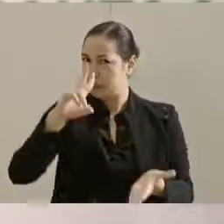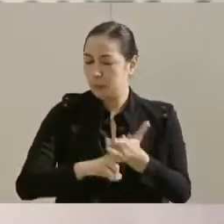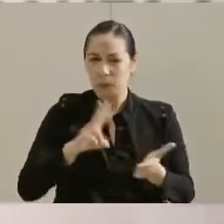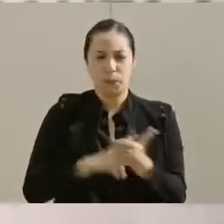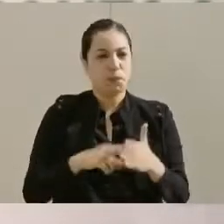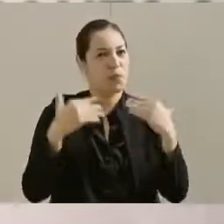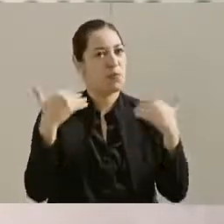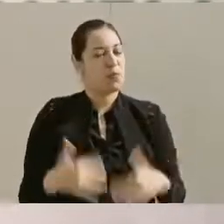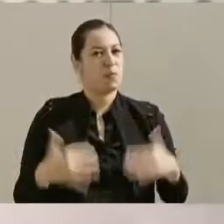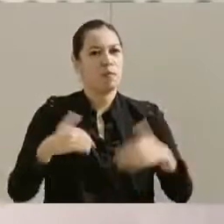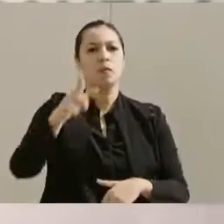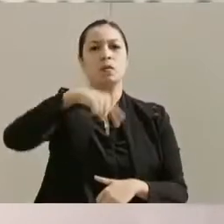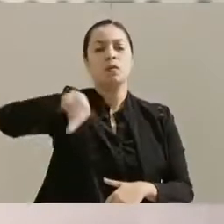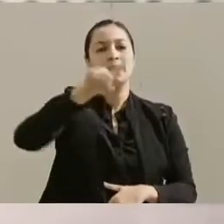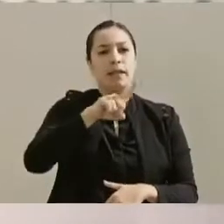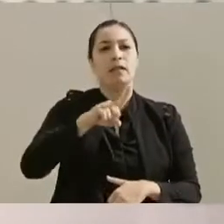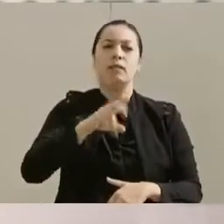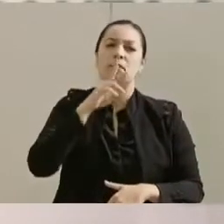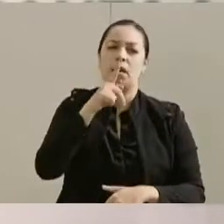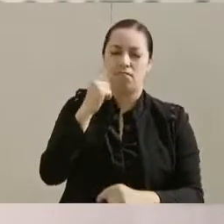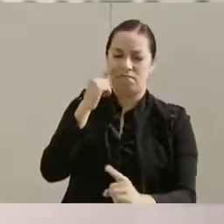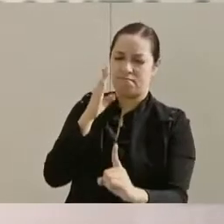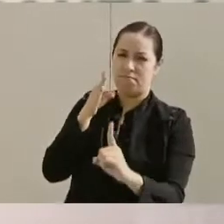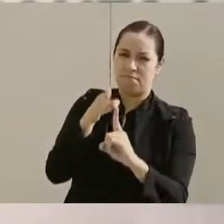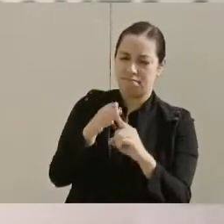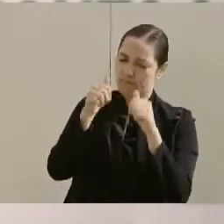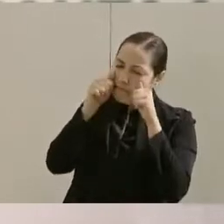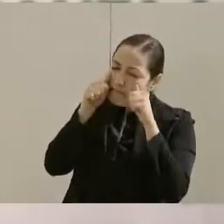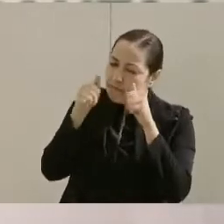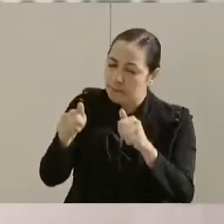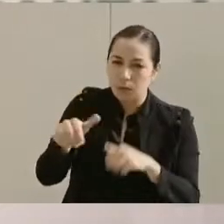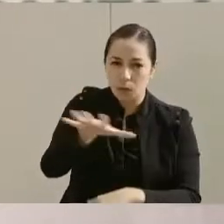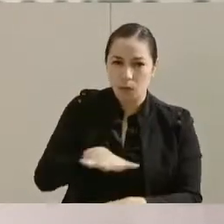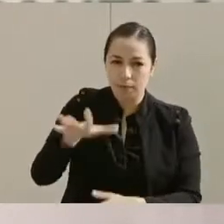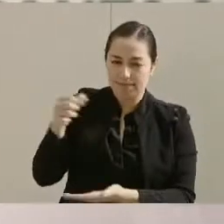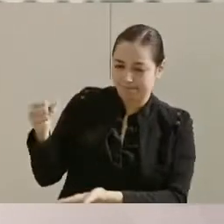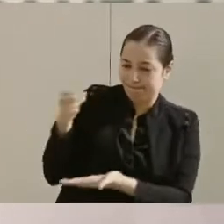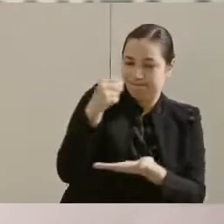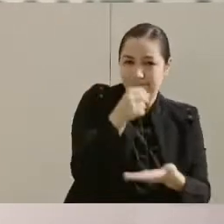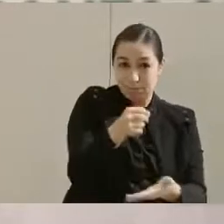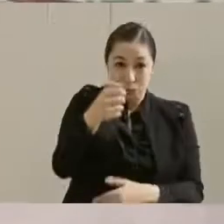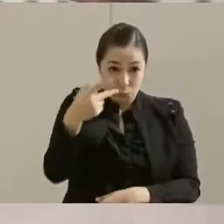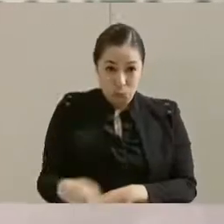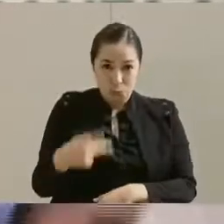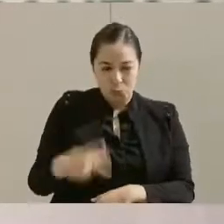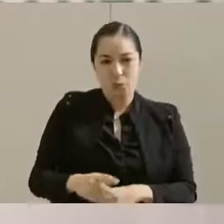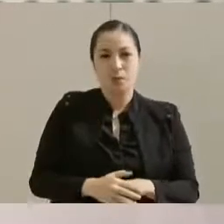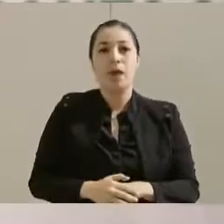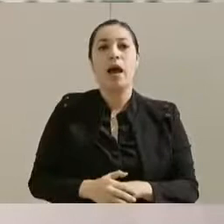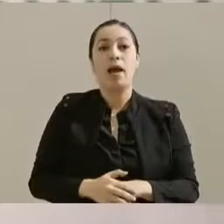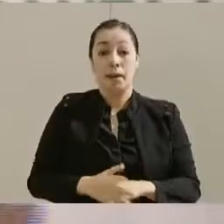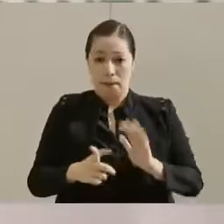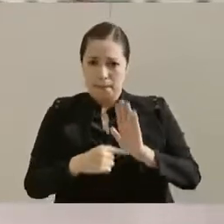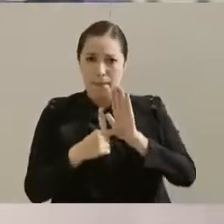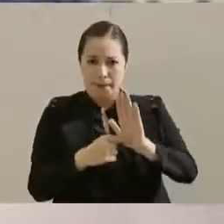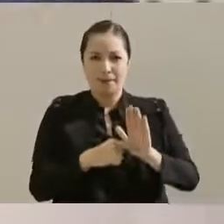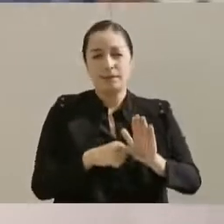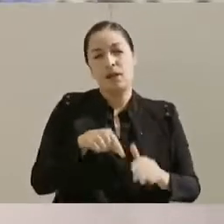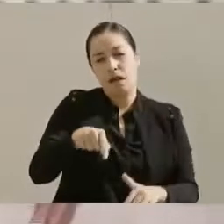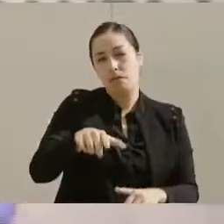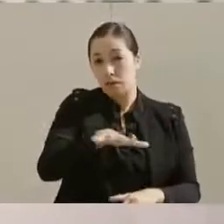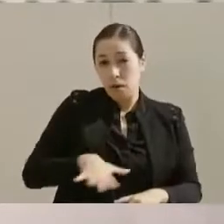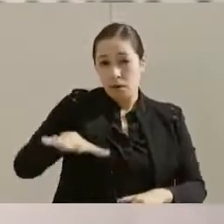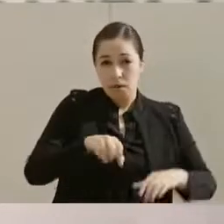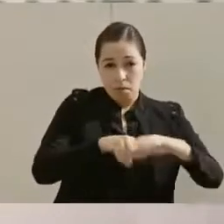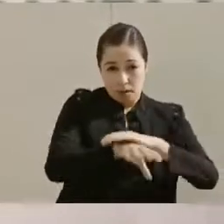que haya privilegiado esta gran inversión, la reactivación de no sólo lo que es la presa,